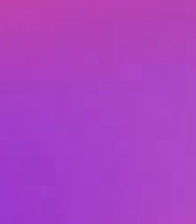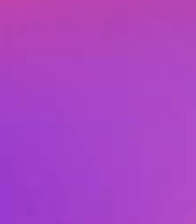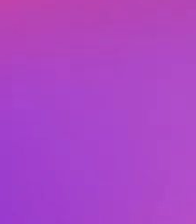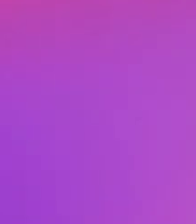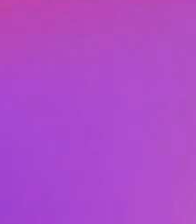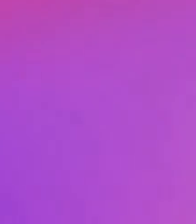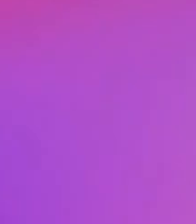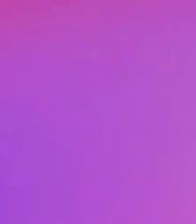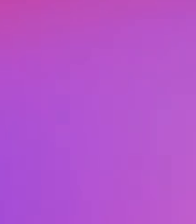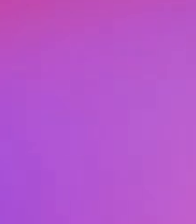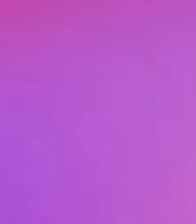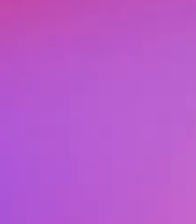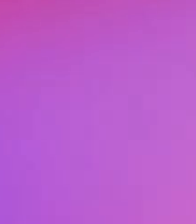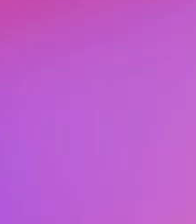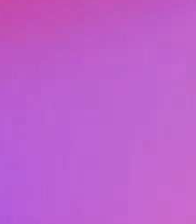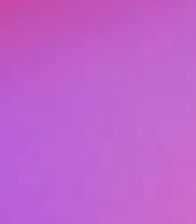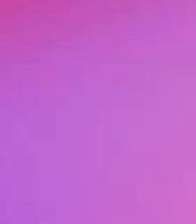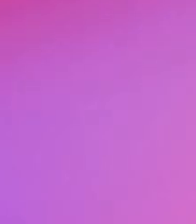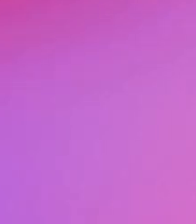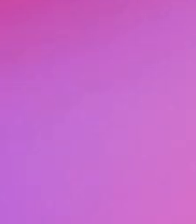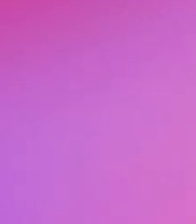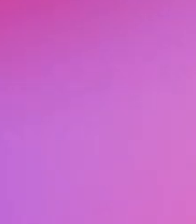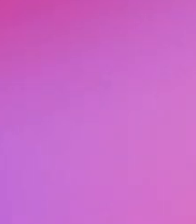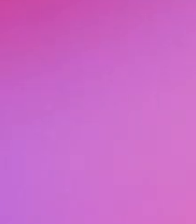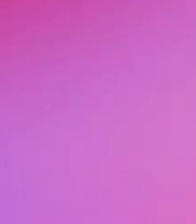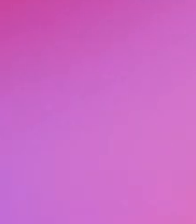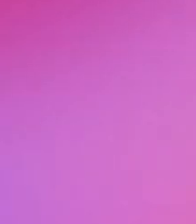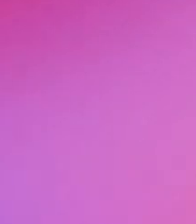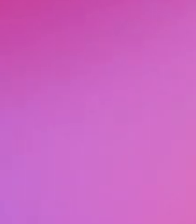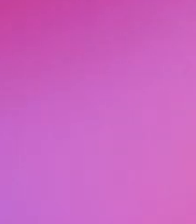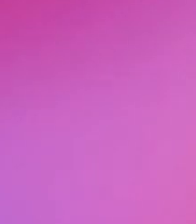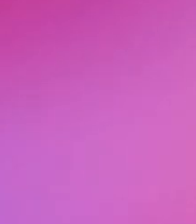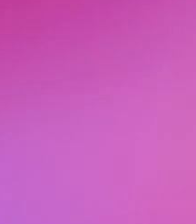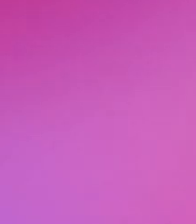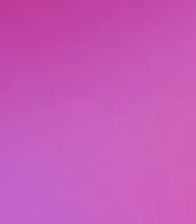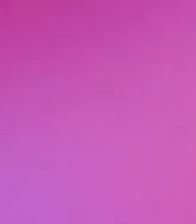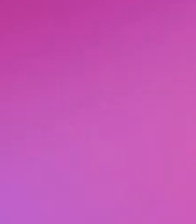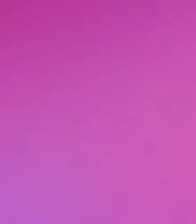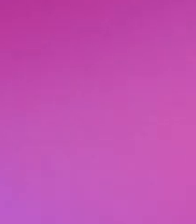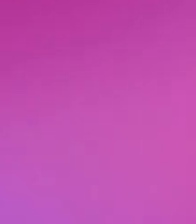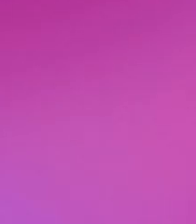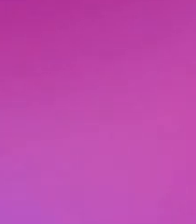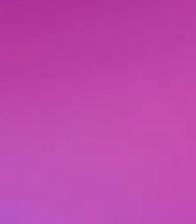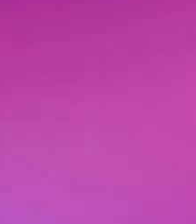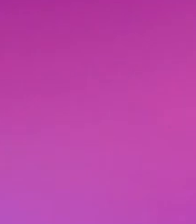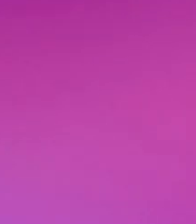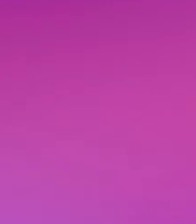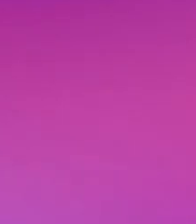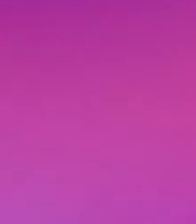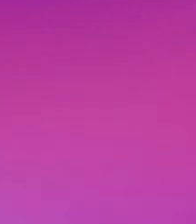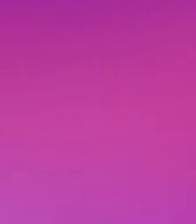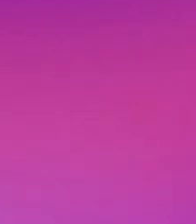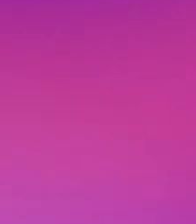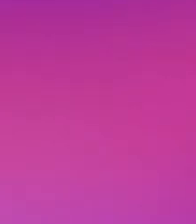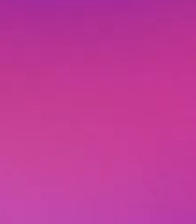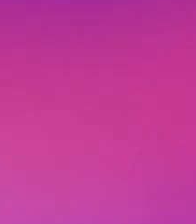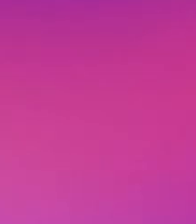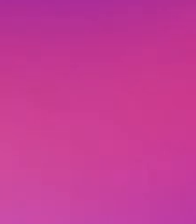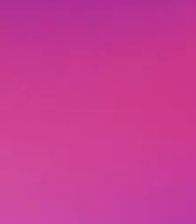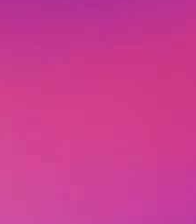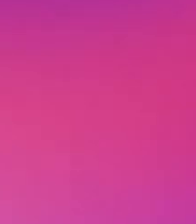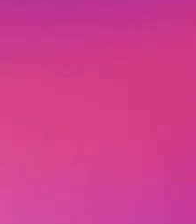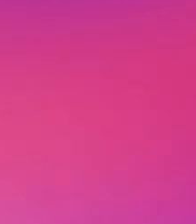Si requieres consultar los libros de texto en versión digital, recuerda que los puedes encontrar en la página conalitec.cep